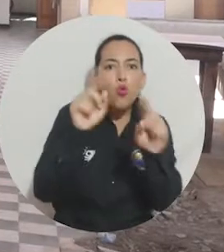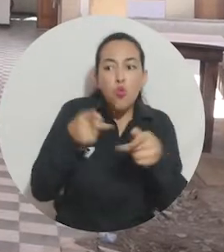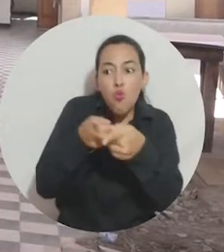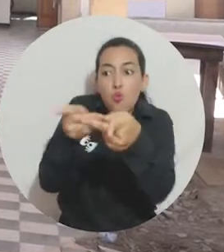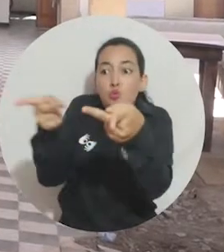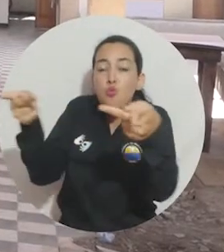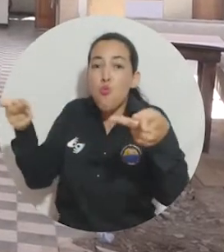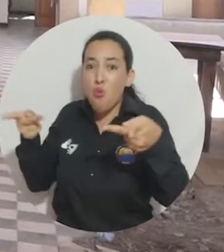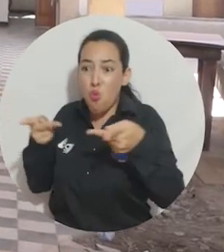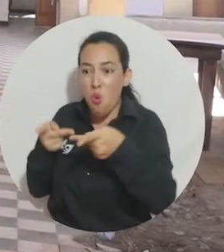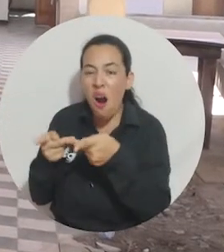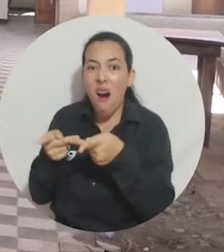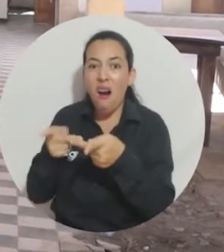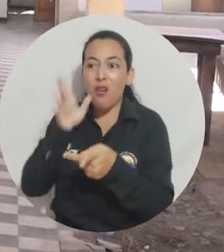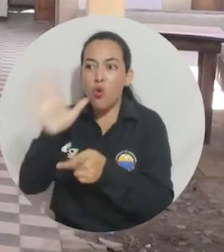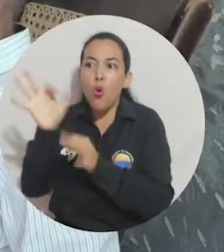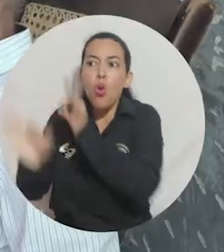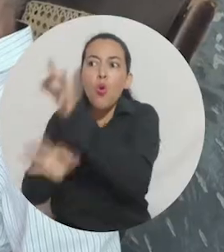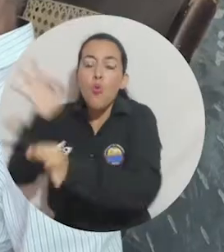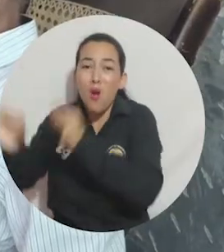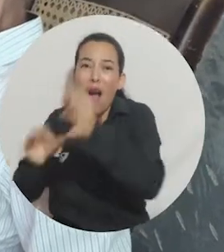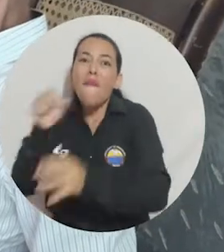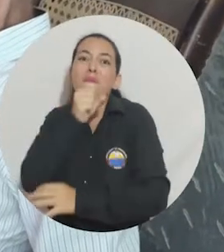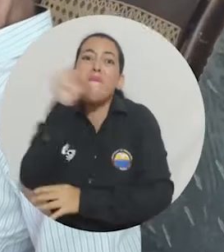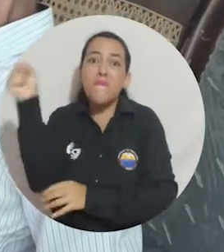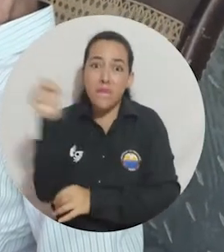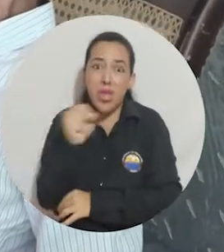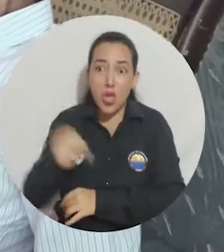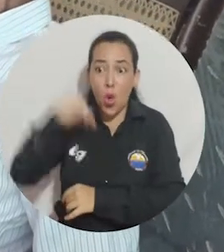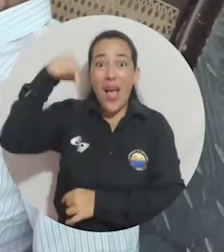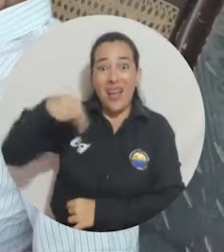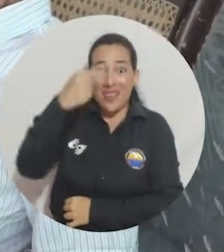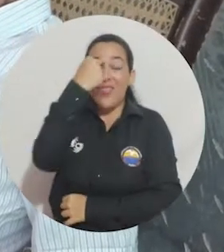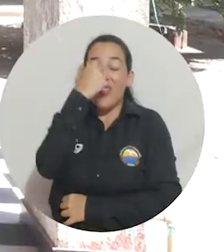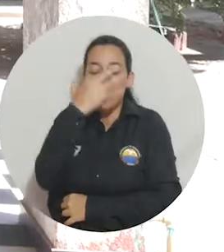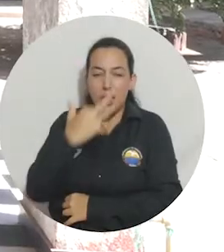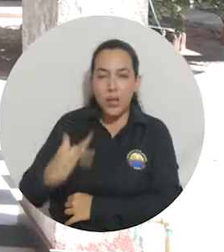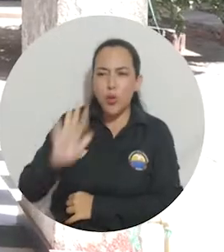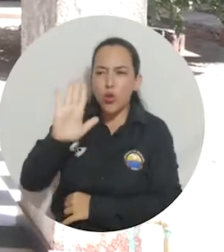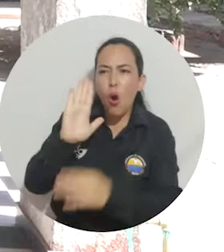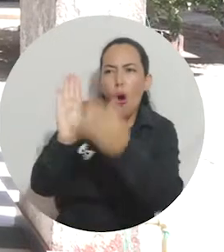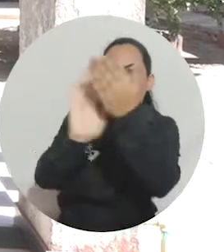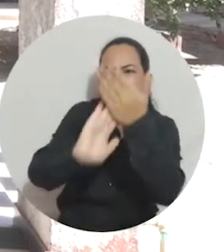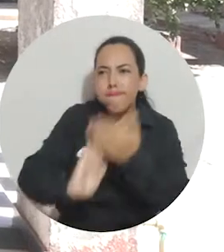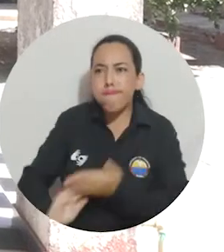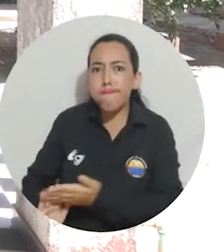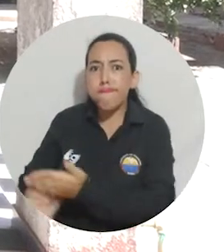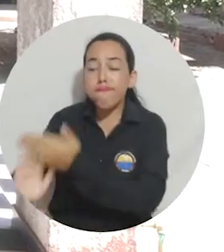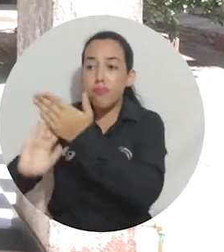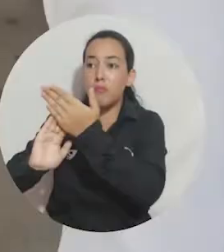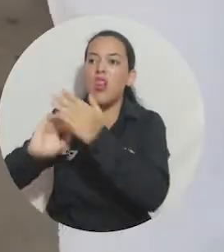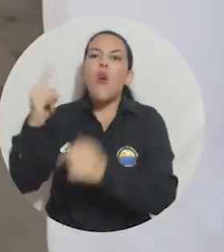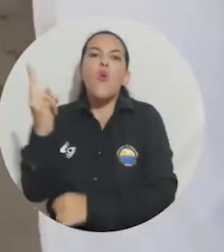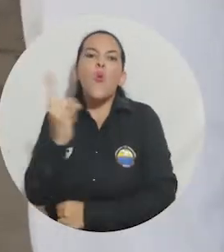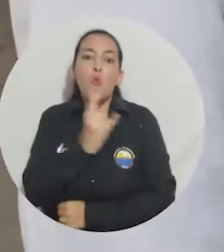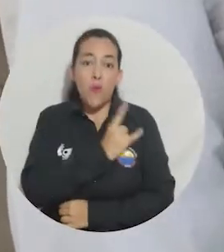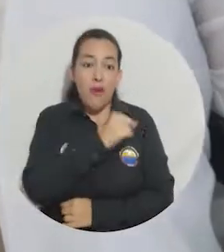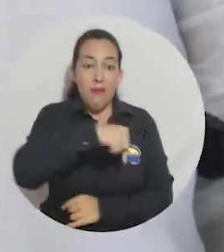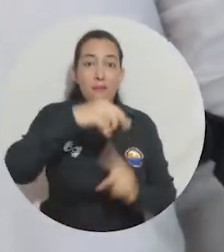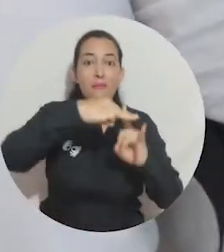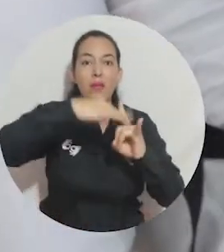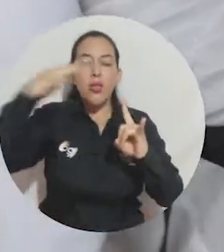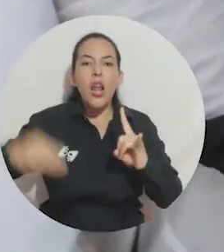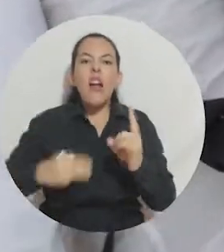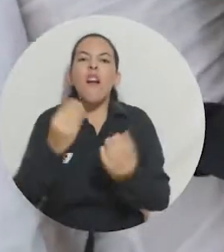Con el fin de mejorar las condiciones en que viven las personas mayores del Centro Bienestar al Ancianos Sagrados Corazones de Jesús y María de Santa Marta,